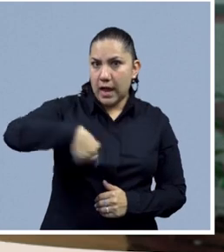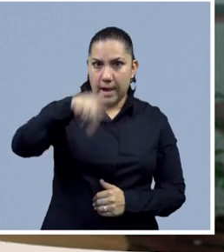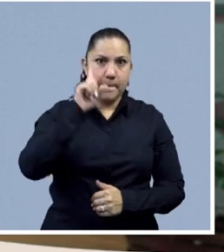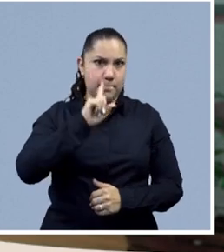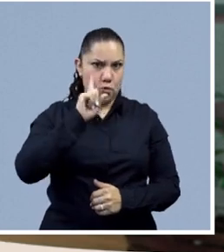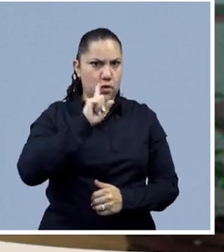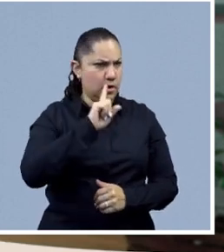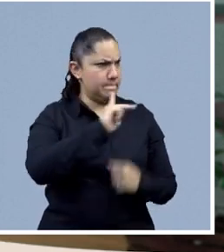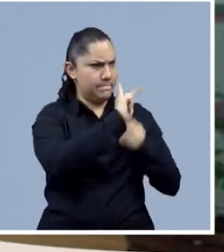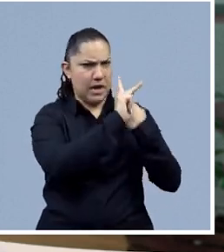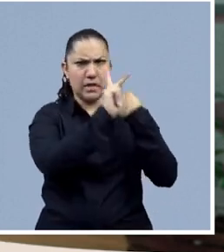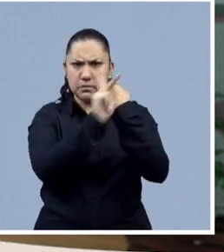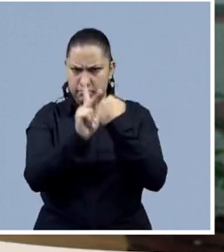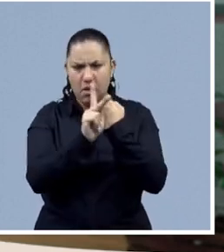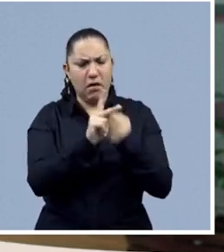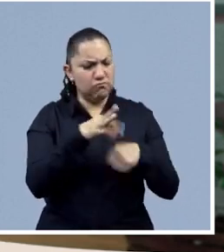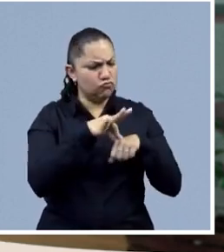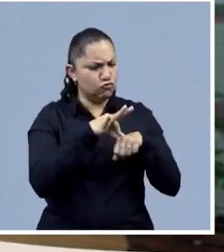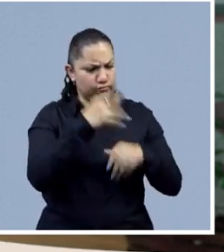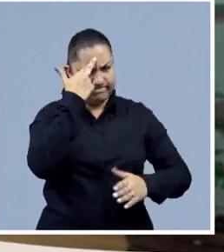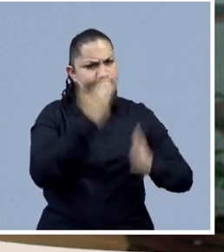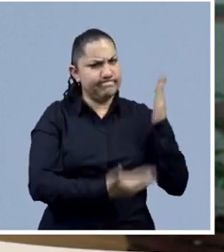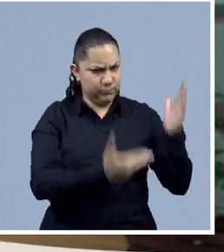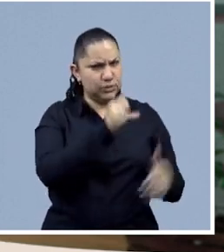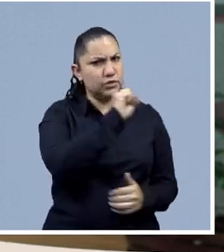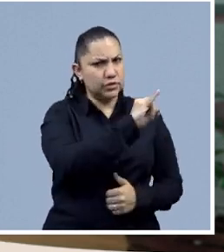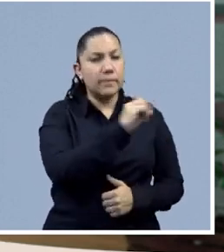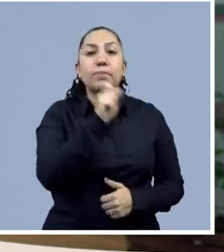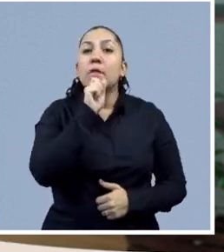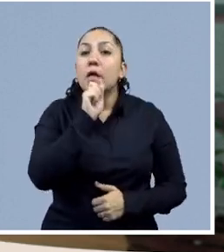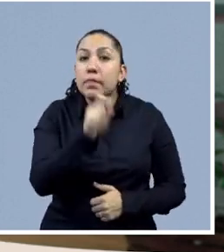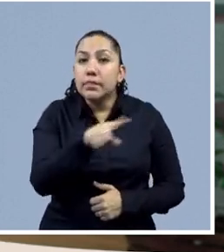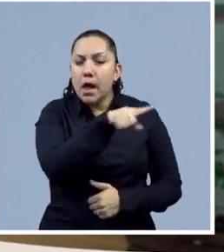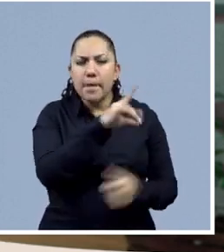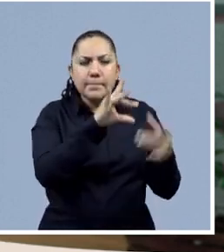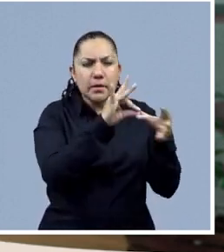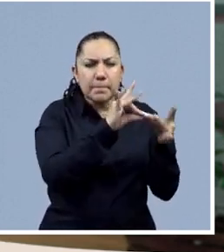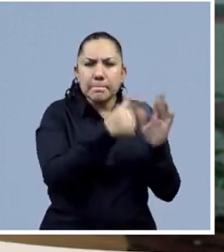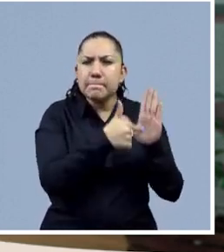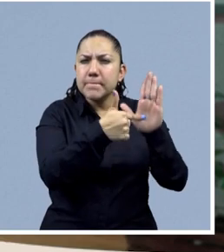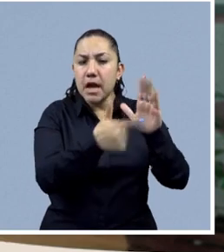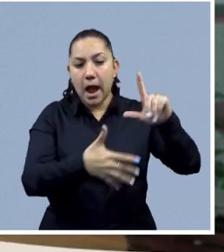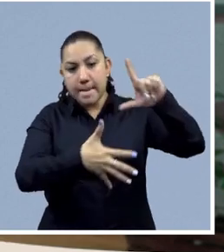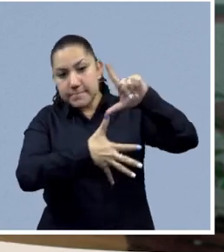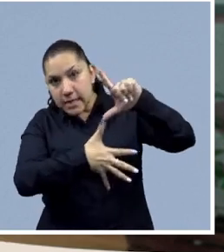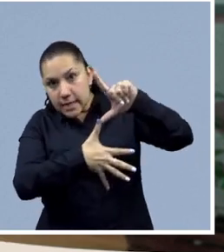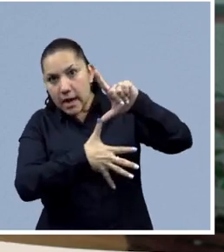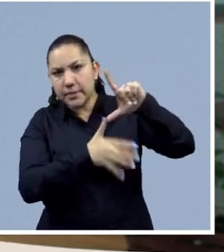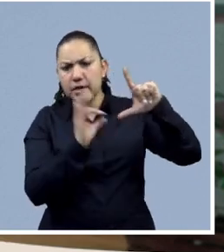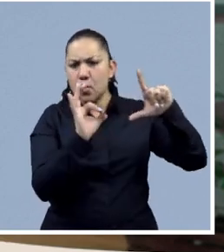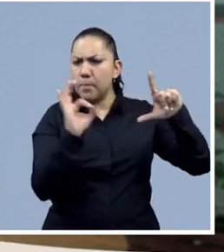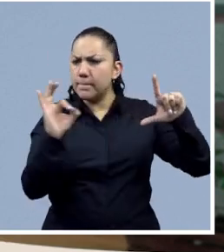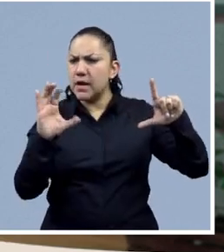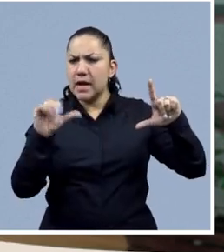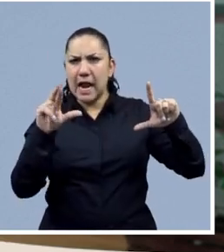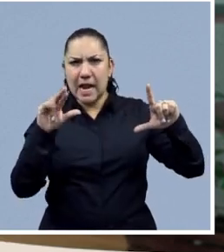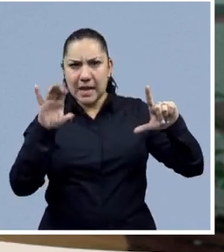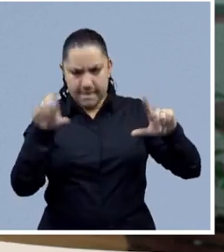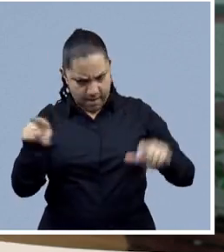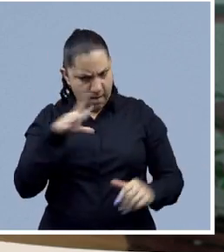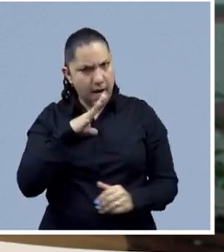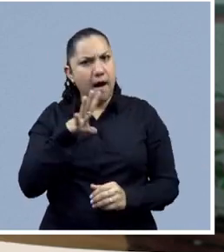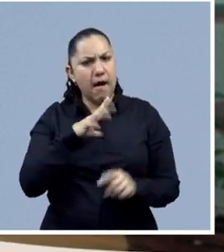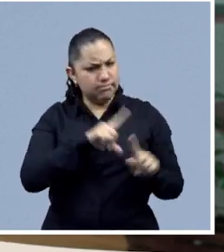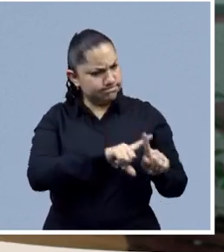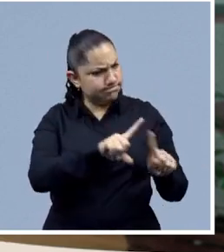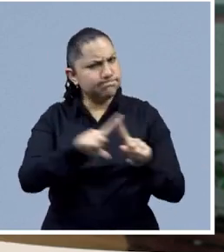han sufrido violencia de género a nivel mundial. Además, se destaca que las regiones de América Latina y el Caribe son en las que más se propicia este tipo de